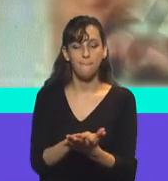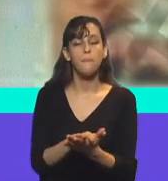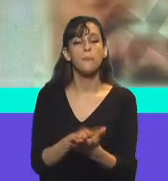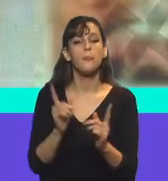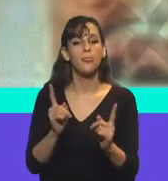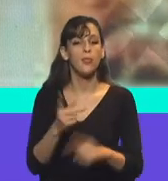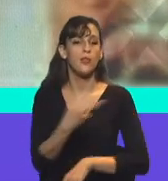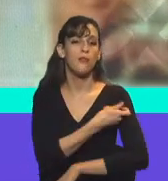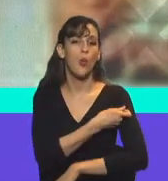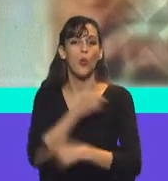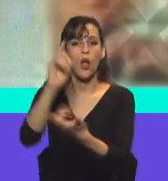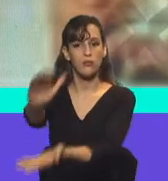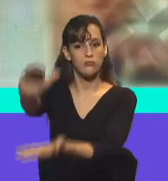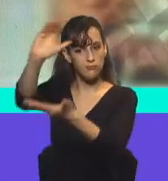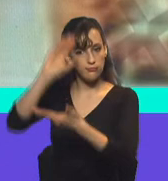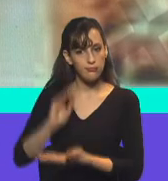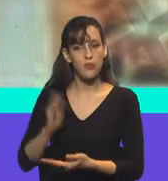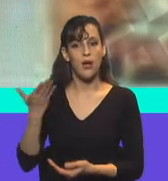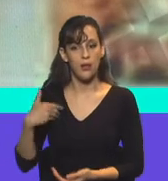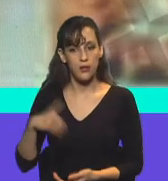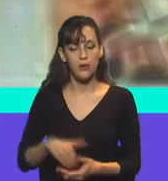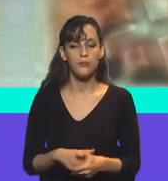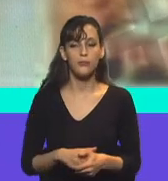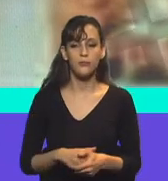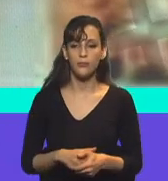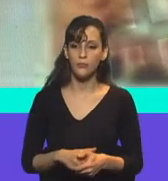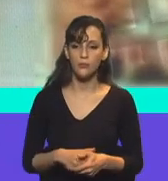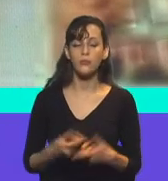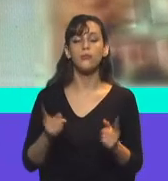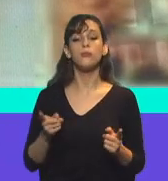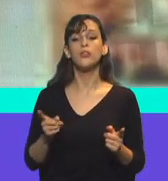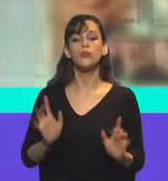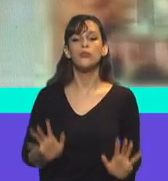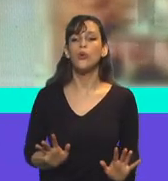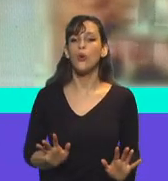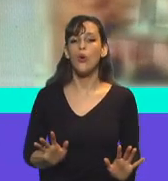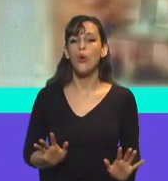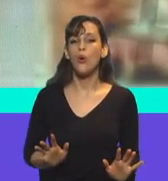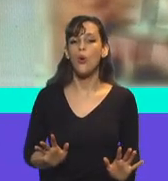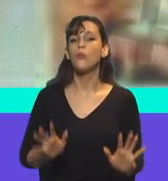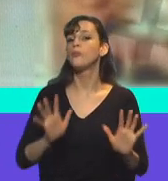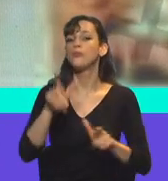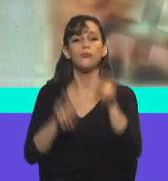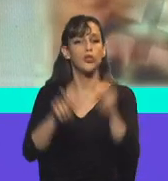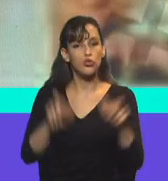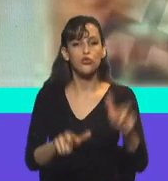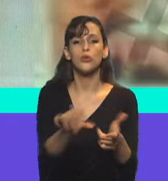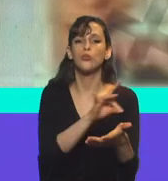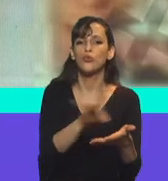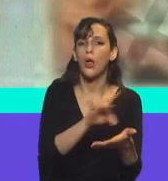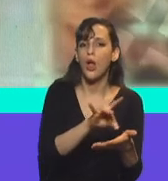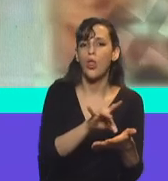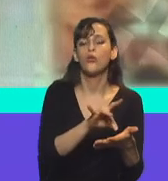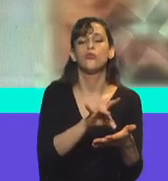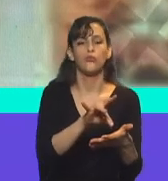llegada de vacunas a nuestro país. Todo lo que los, podríamos decir, lo que los políticos y los que los diputados nacionales hablan